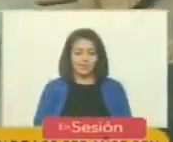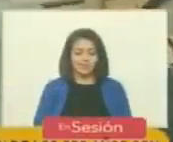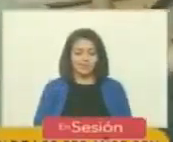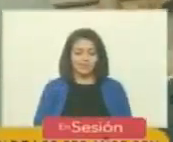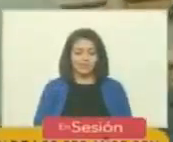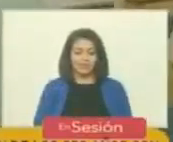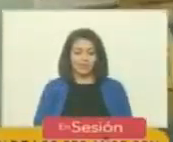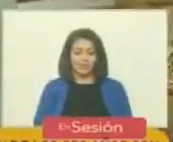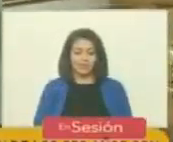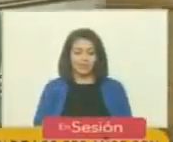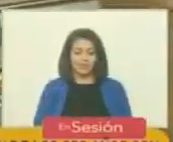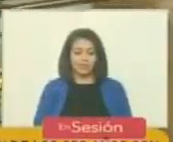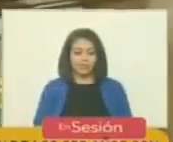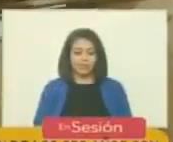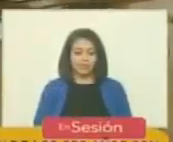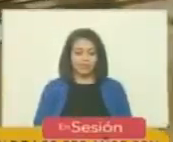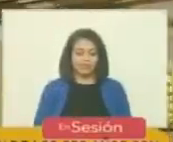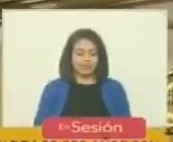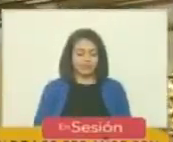Gracias. Gracias.